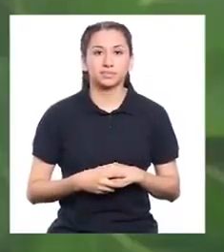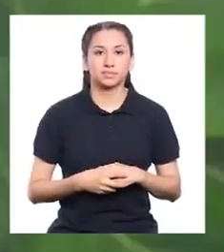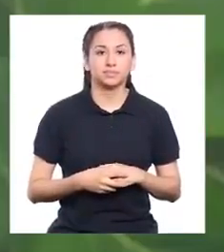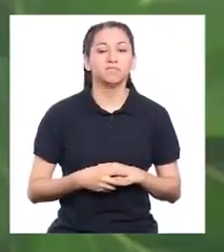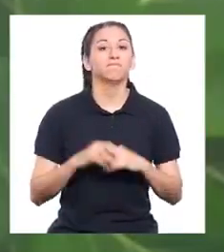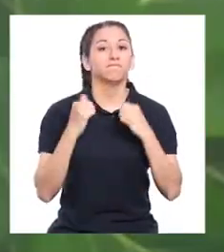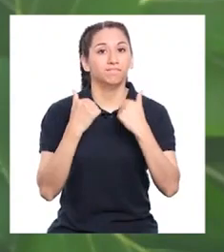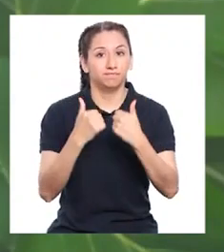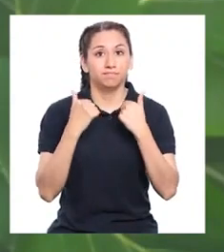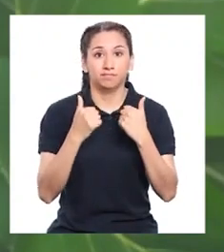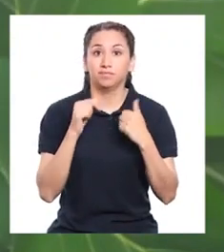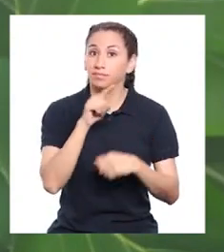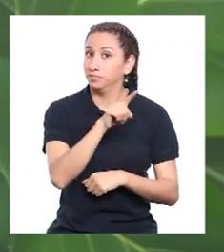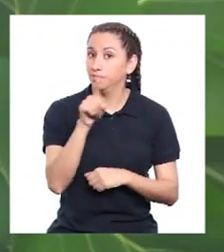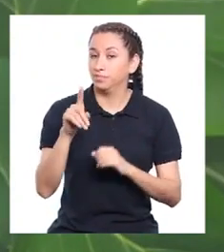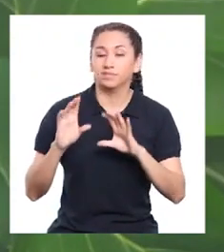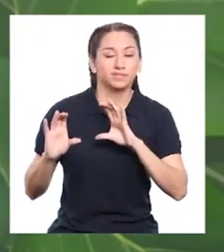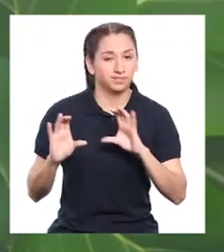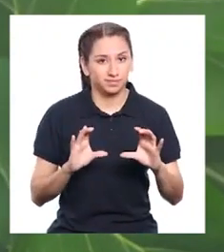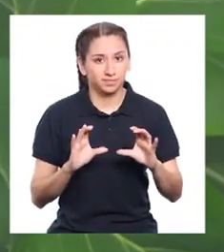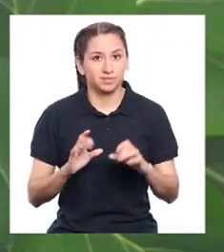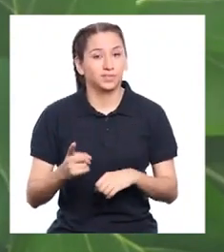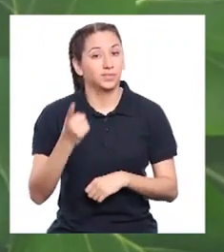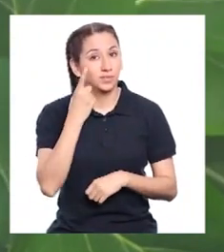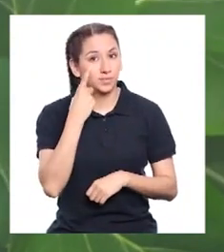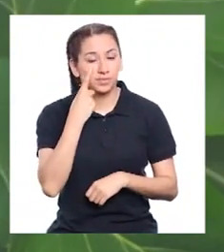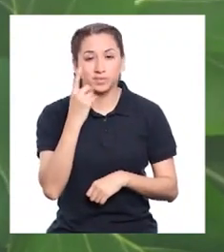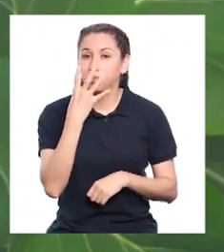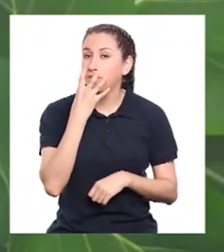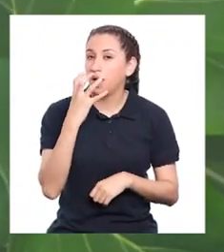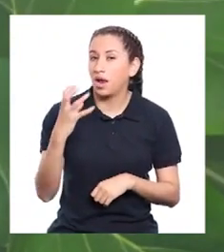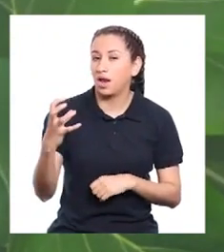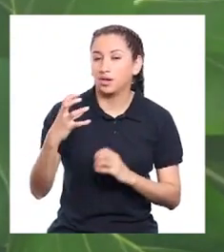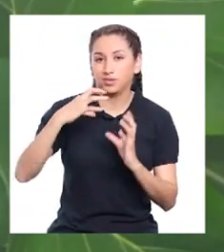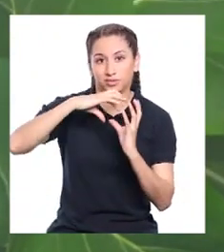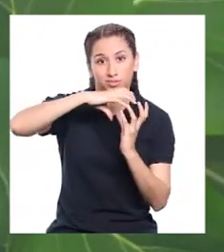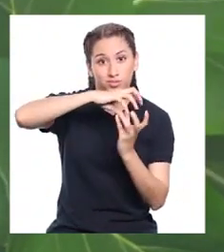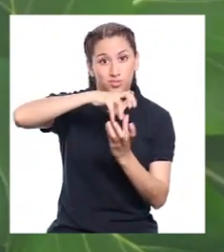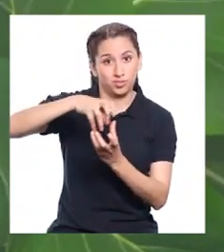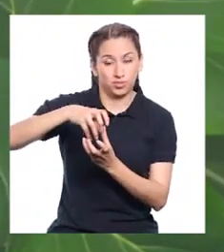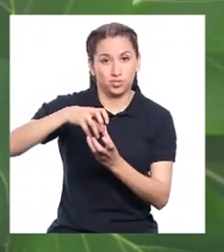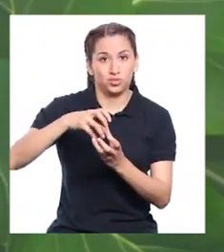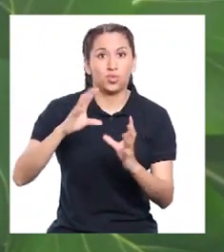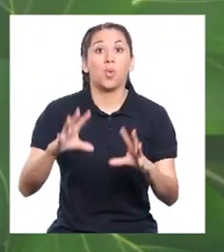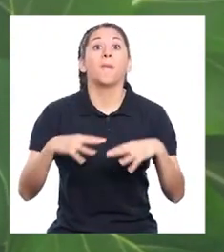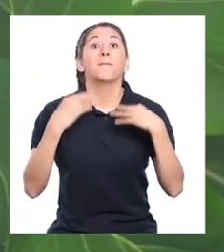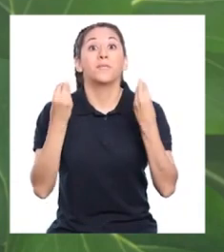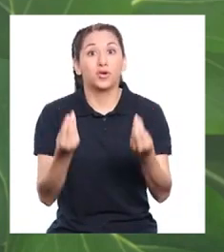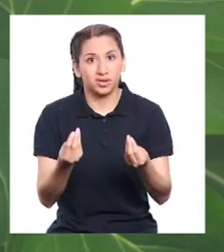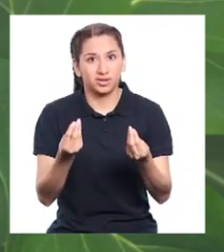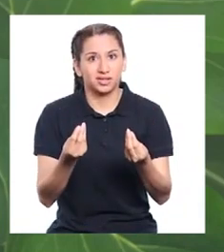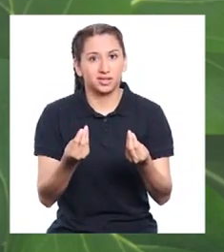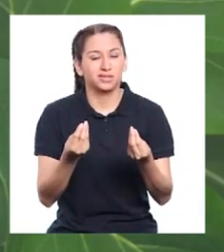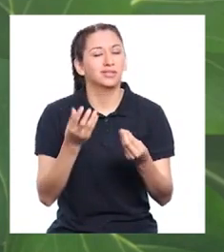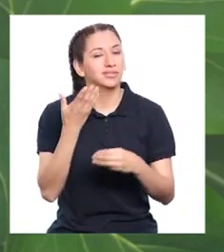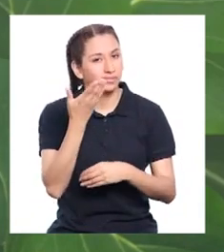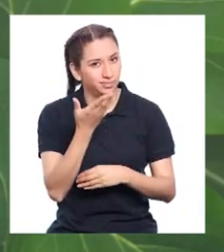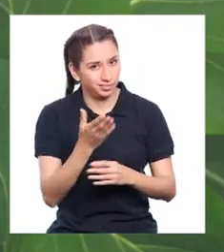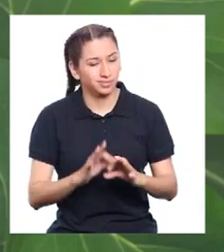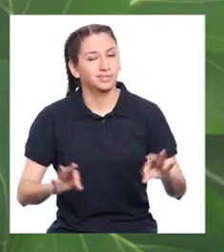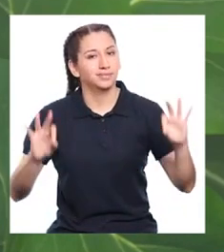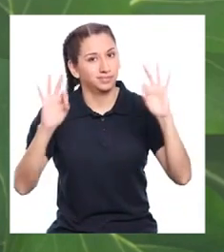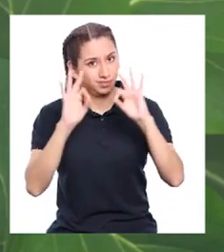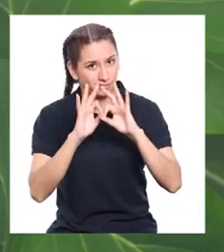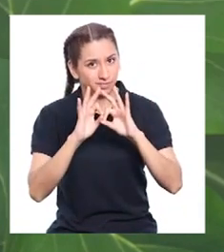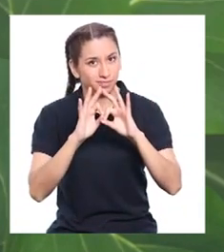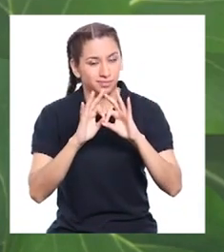Muy bien lo han hecho. Conocer el calentamiento global y por qué ocurre, muy